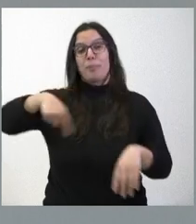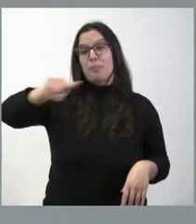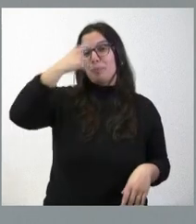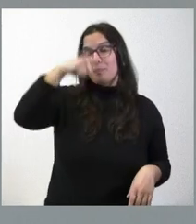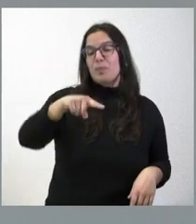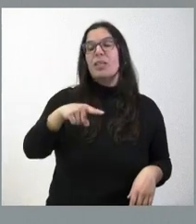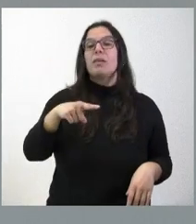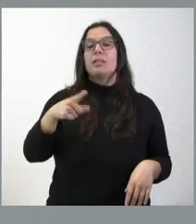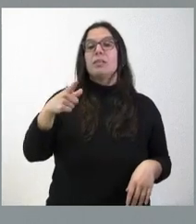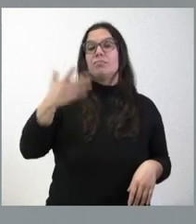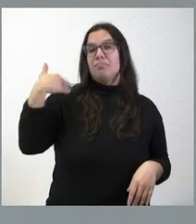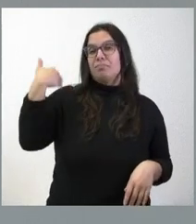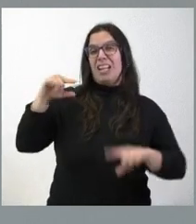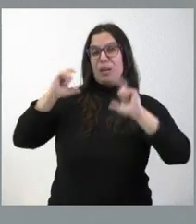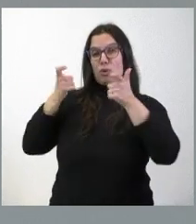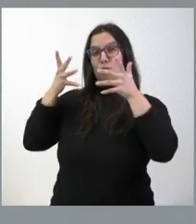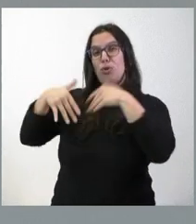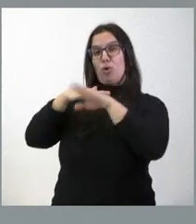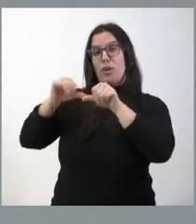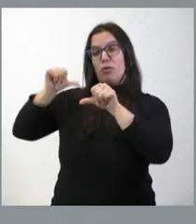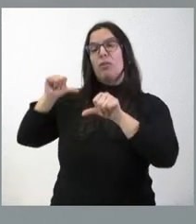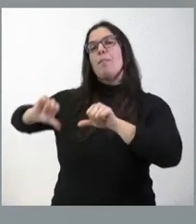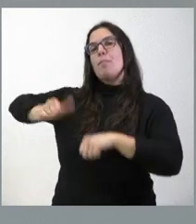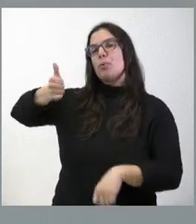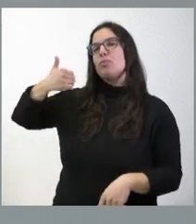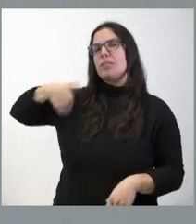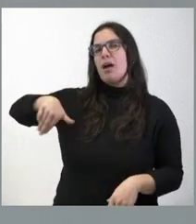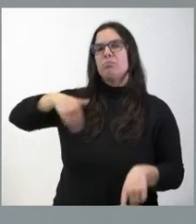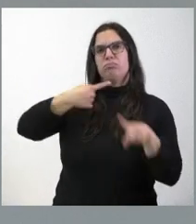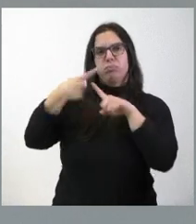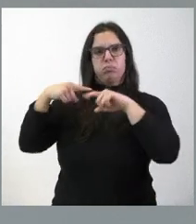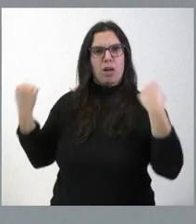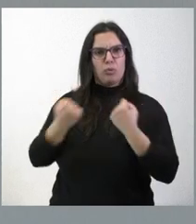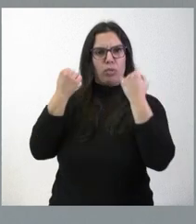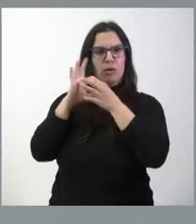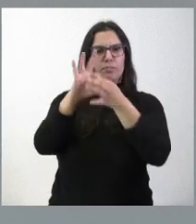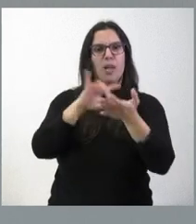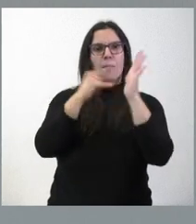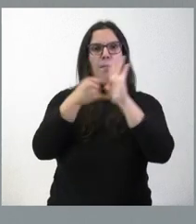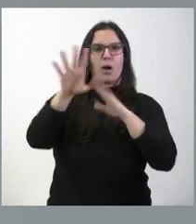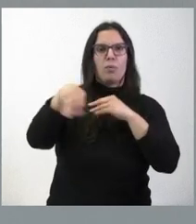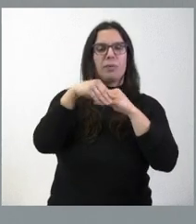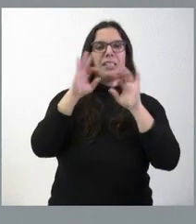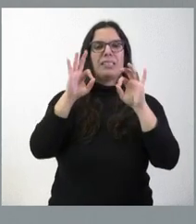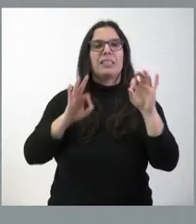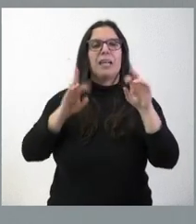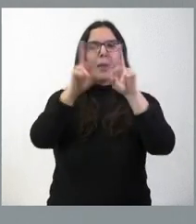en anteriores consejos de gobierno hemos aprobado diversas actuaciones dentro de los planes complementarios de investigación para